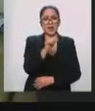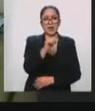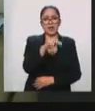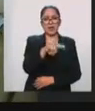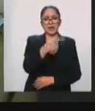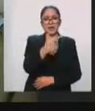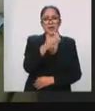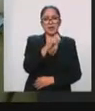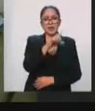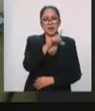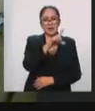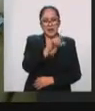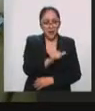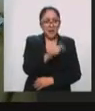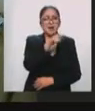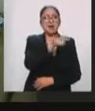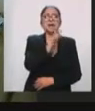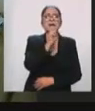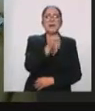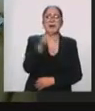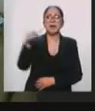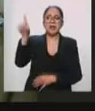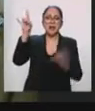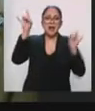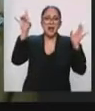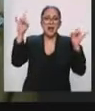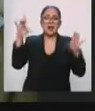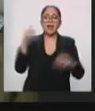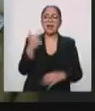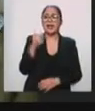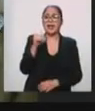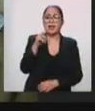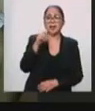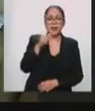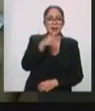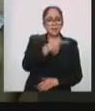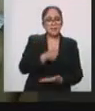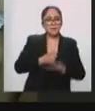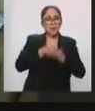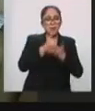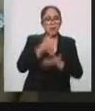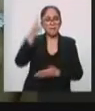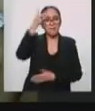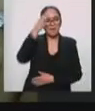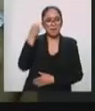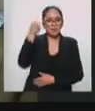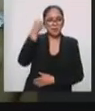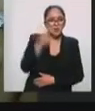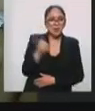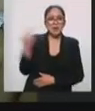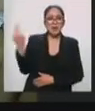por por Gabriel a ayudar a los pastorcitos a llegar a Belén. ¿Pero qué pasa después?